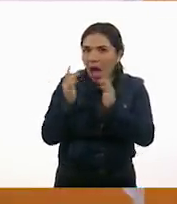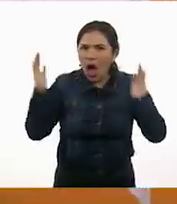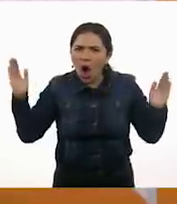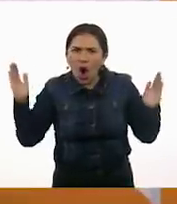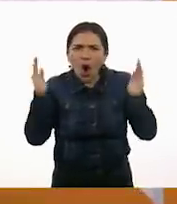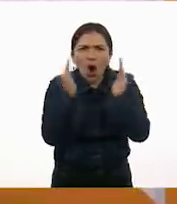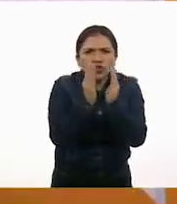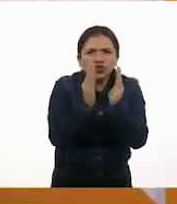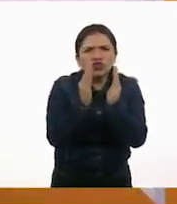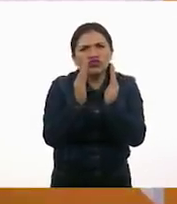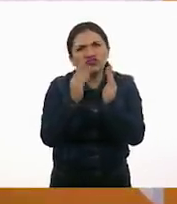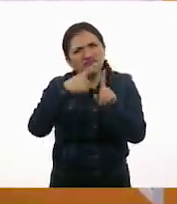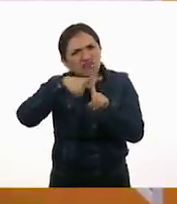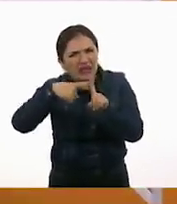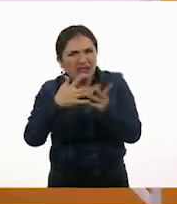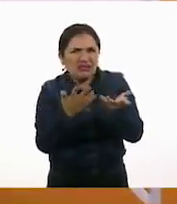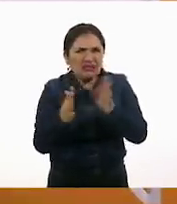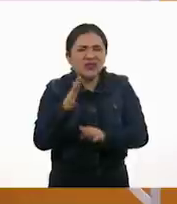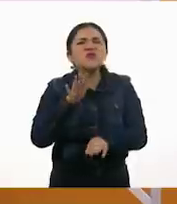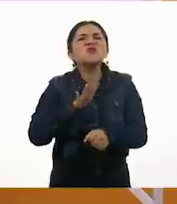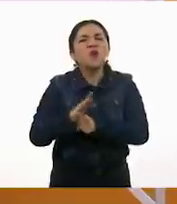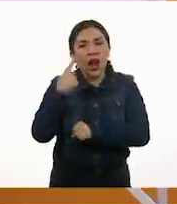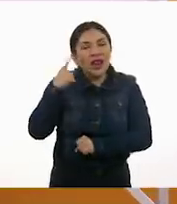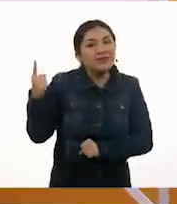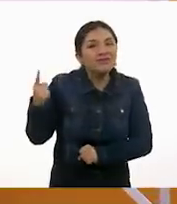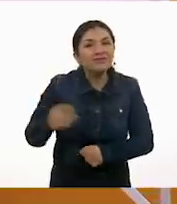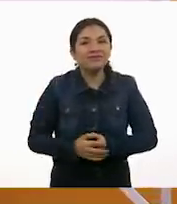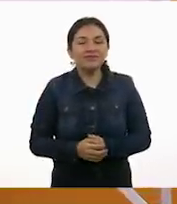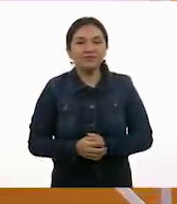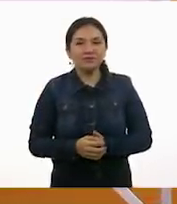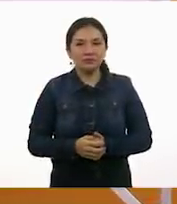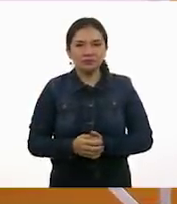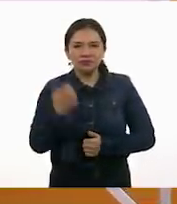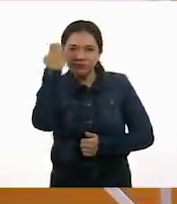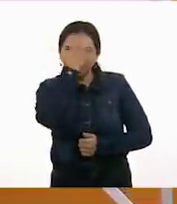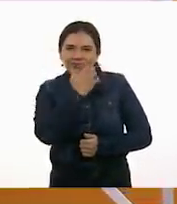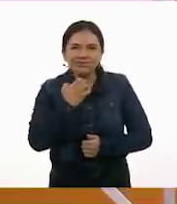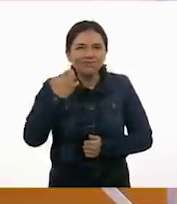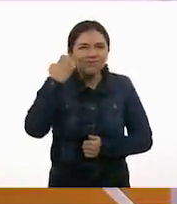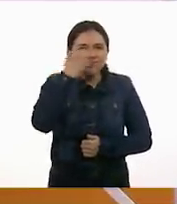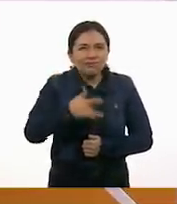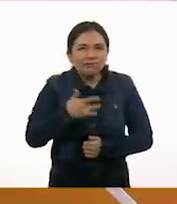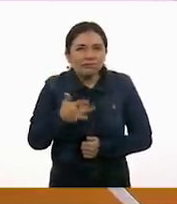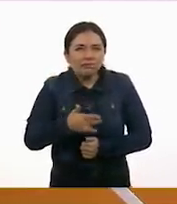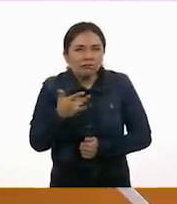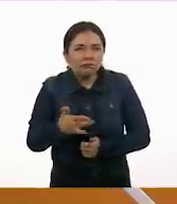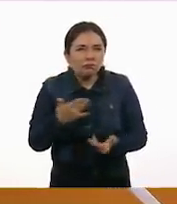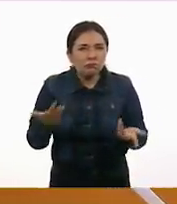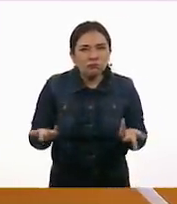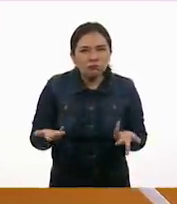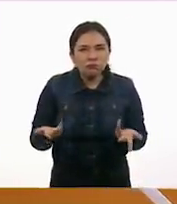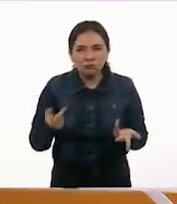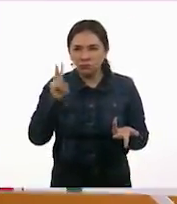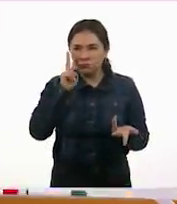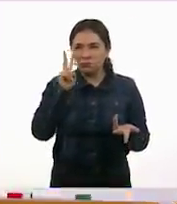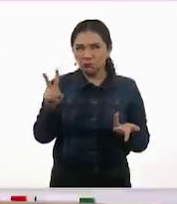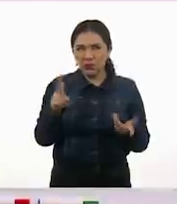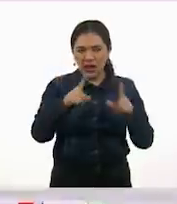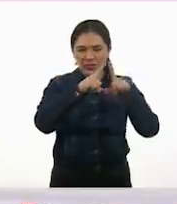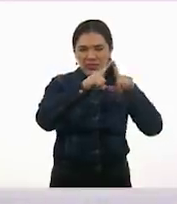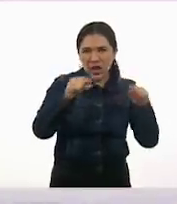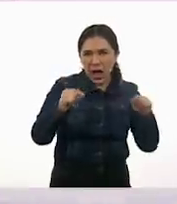grandes, medianas. ¿Cuáles son? Vamos a ver. Podemos ver que estos dos